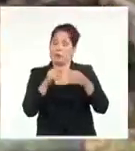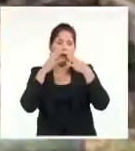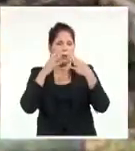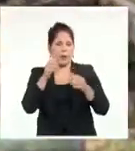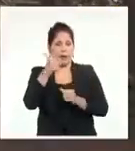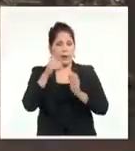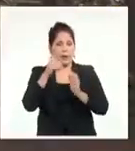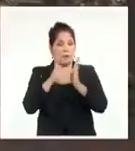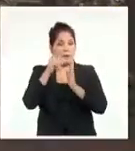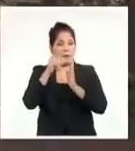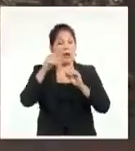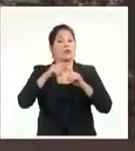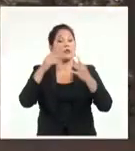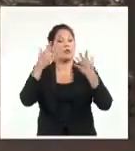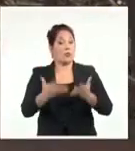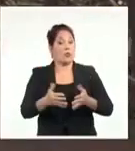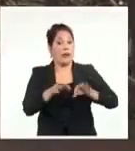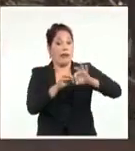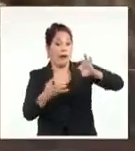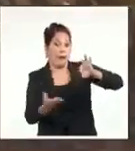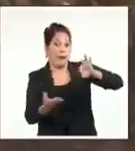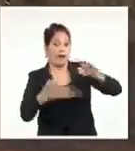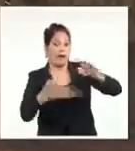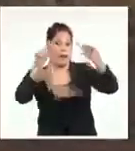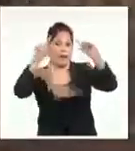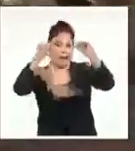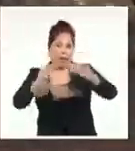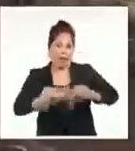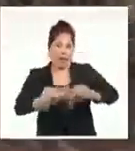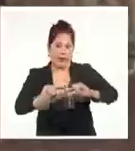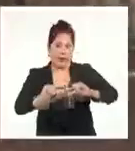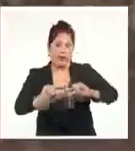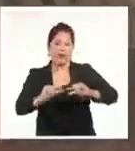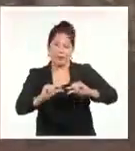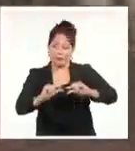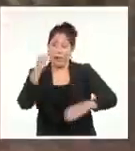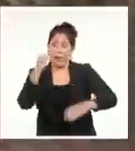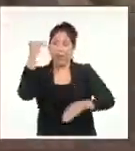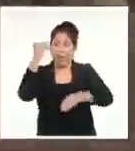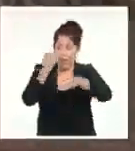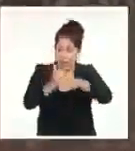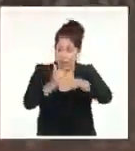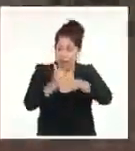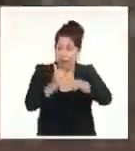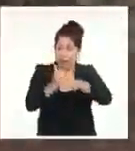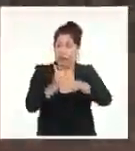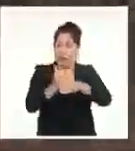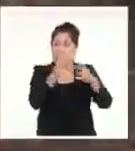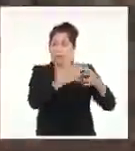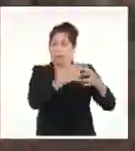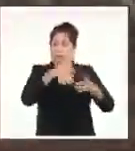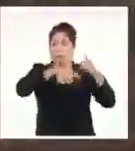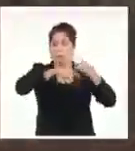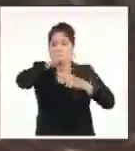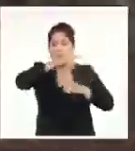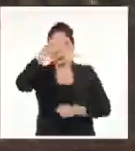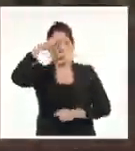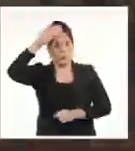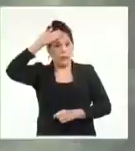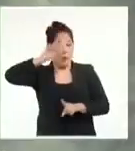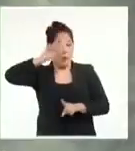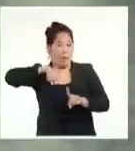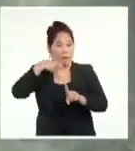millones de toneladas de caña menos. El férreo bloqueo económico y financiero del gobierno de Estados